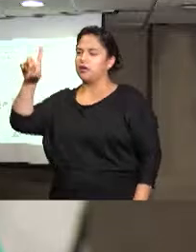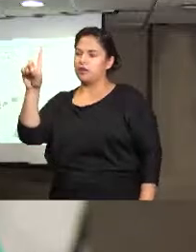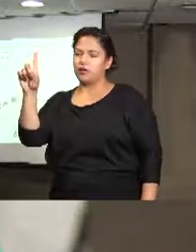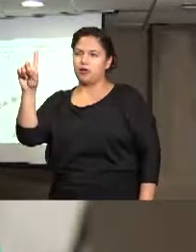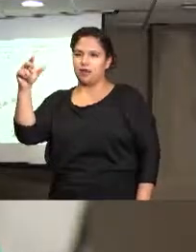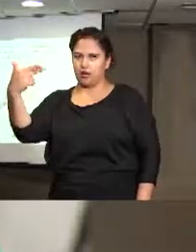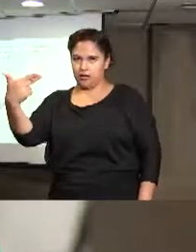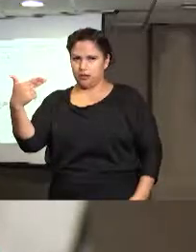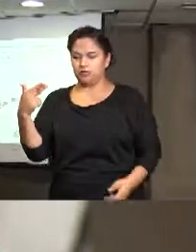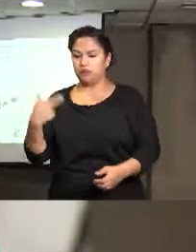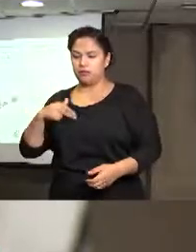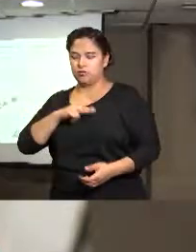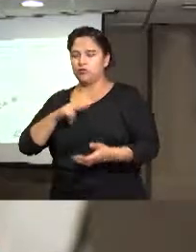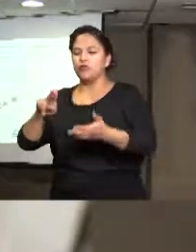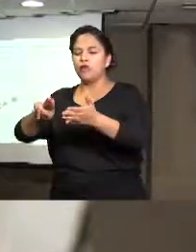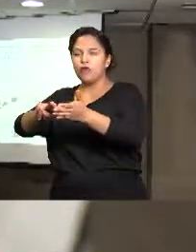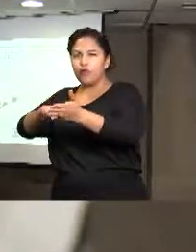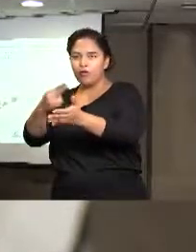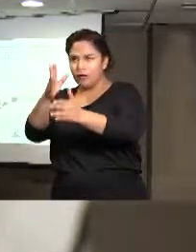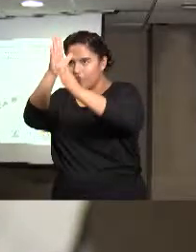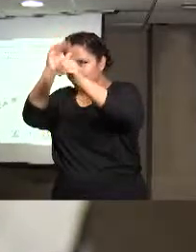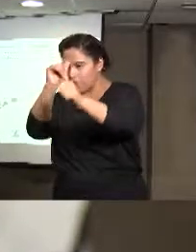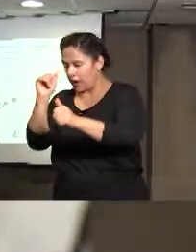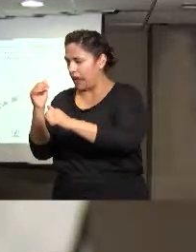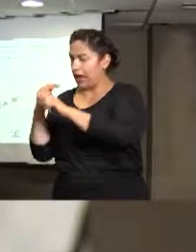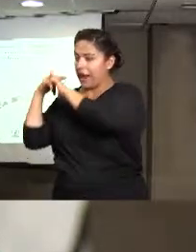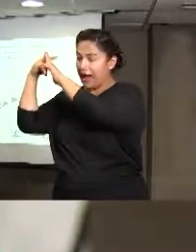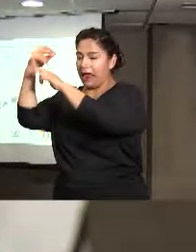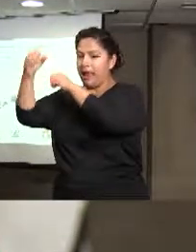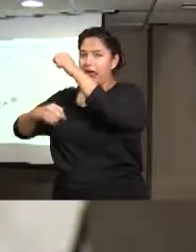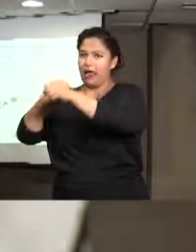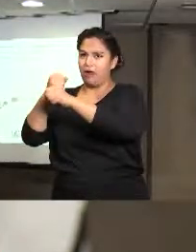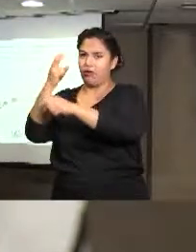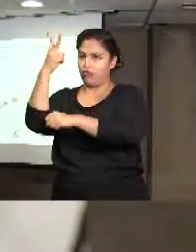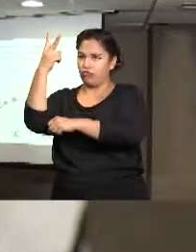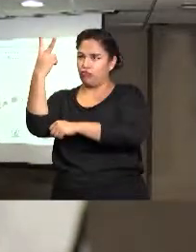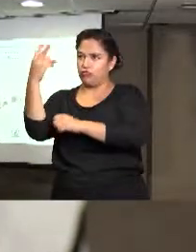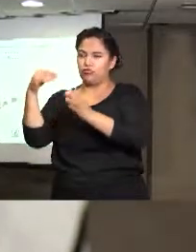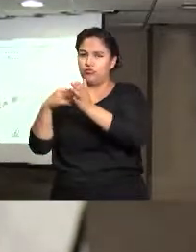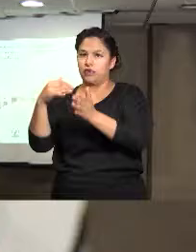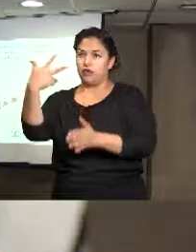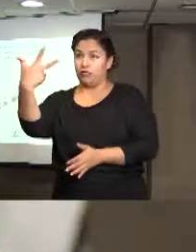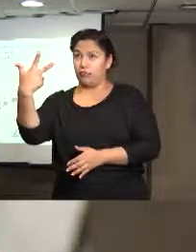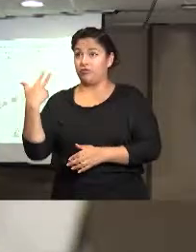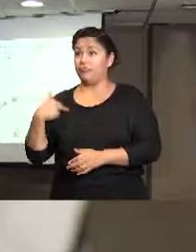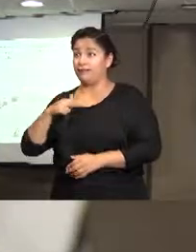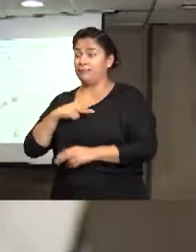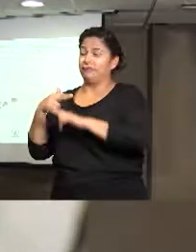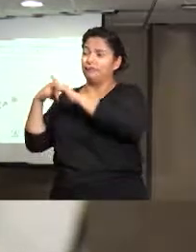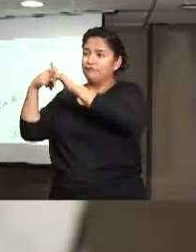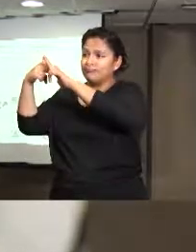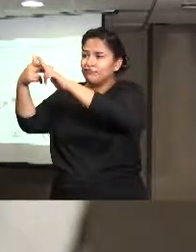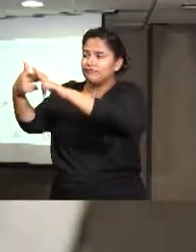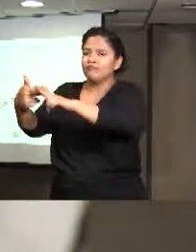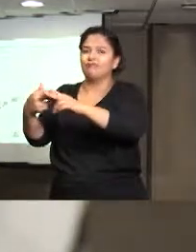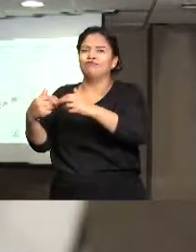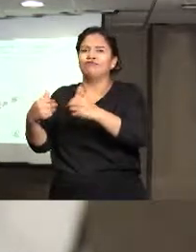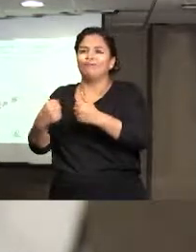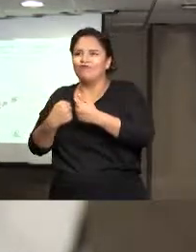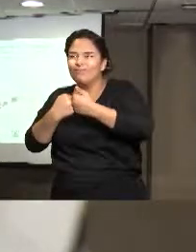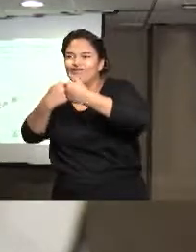convenio de colaboración desde el año 2008. Entonces ya tenemos ocho años realizando con la CNDH